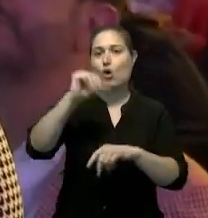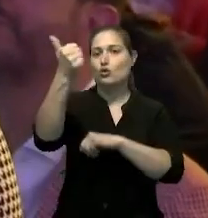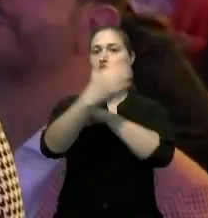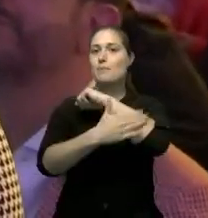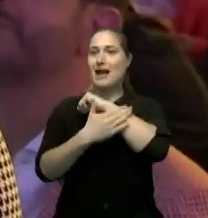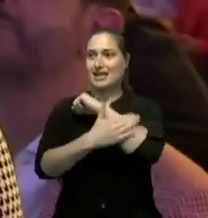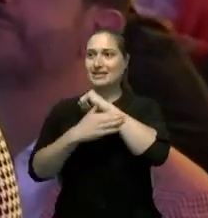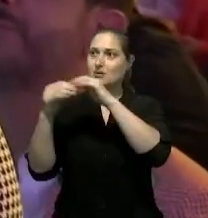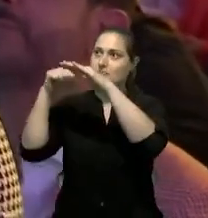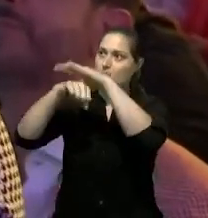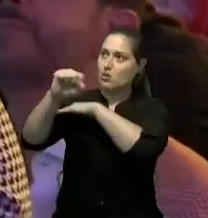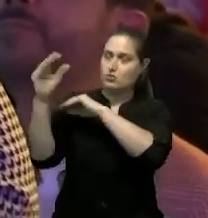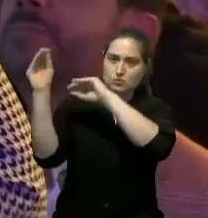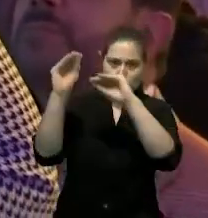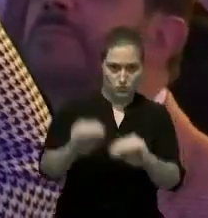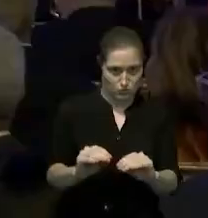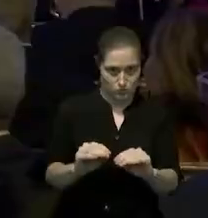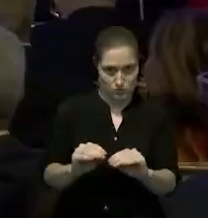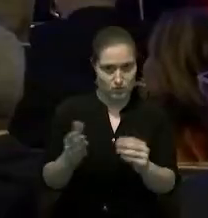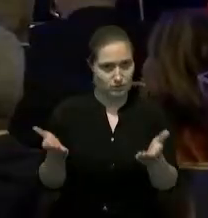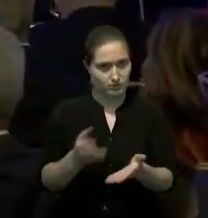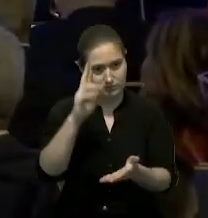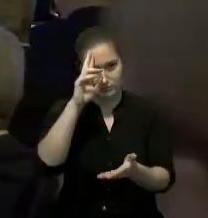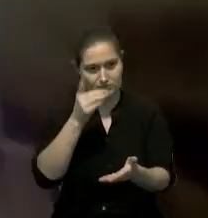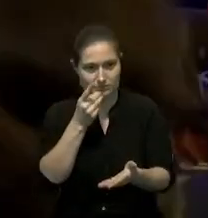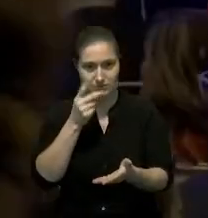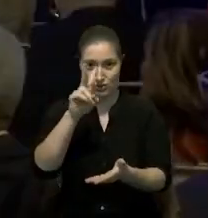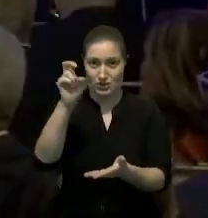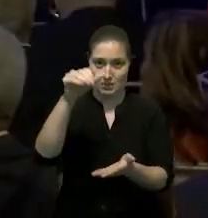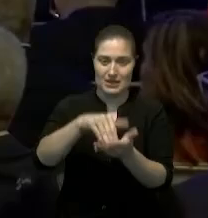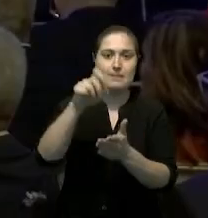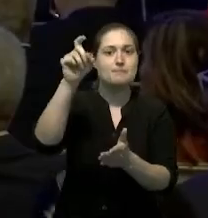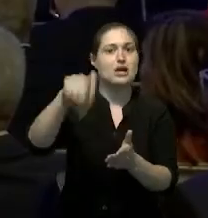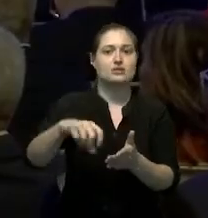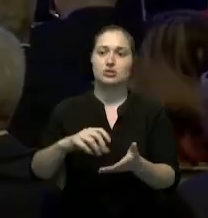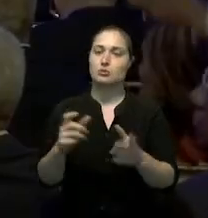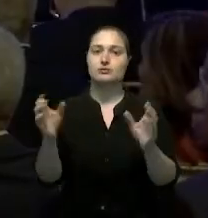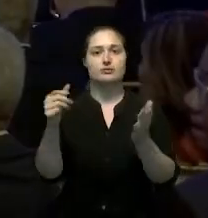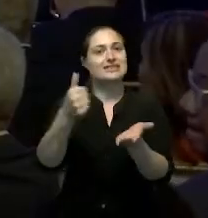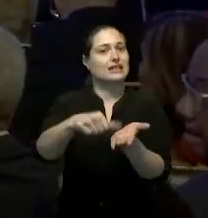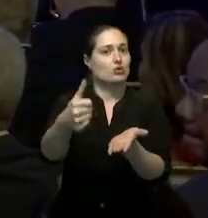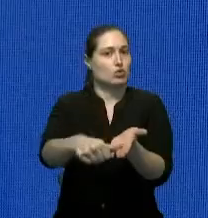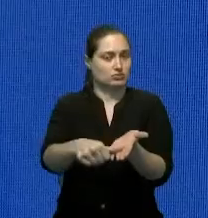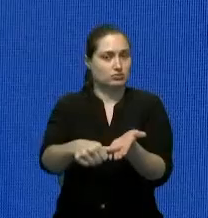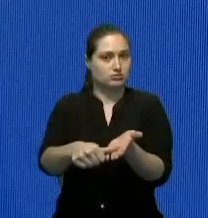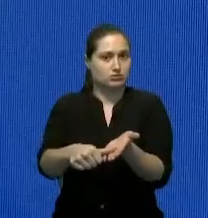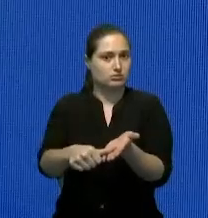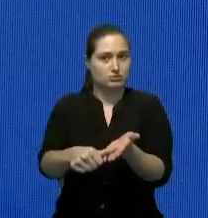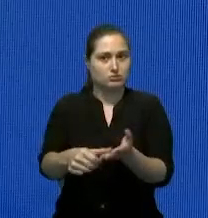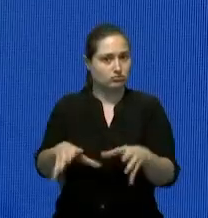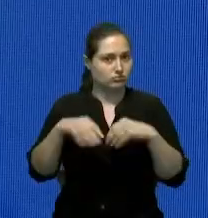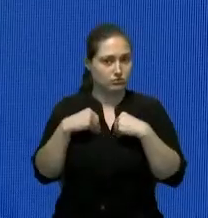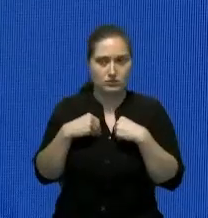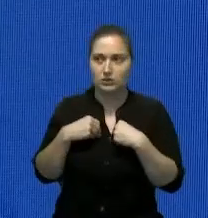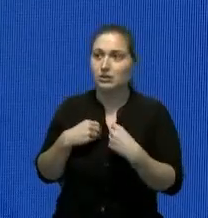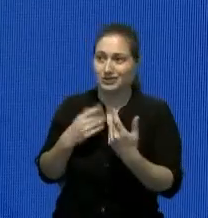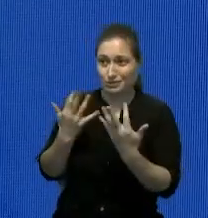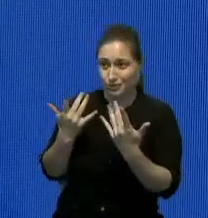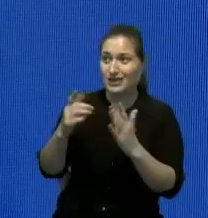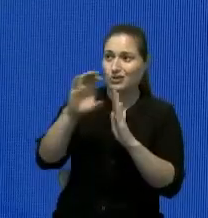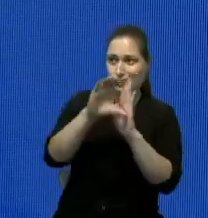opinión le merece esto señor presidente que tenemos que esperar que la ley se cumpla la ley se cumpla la constitución